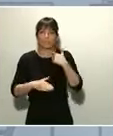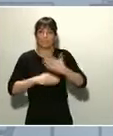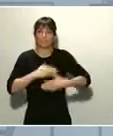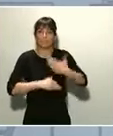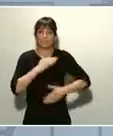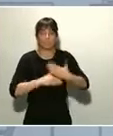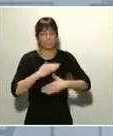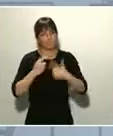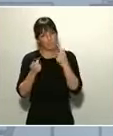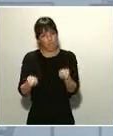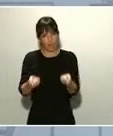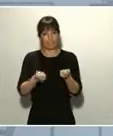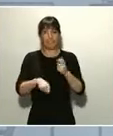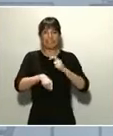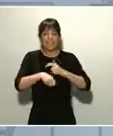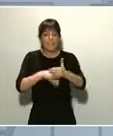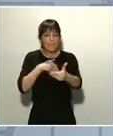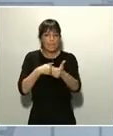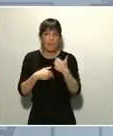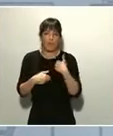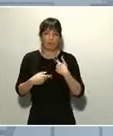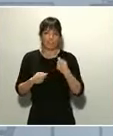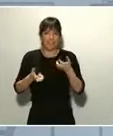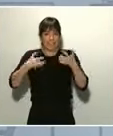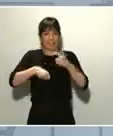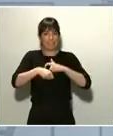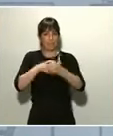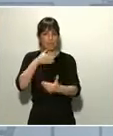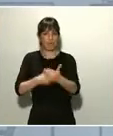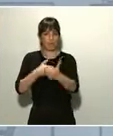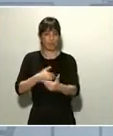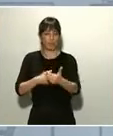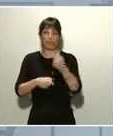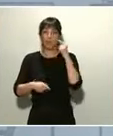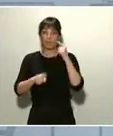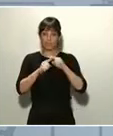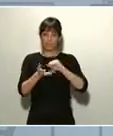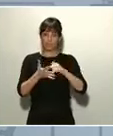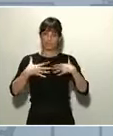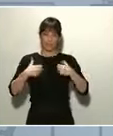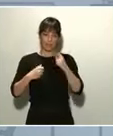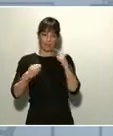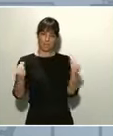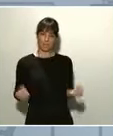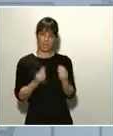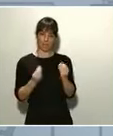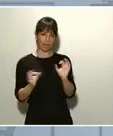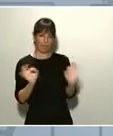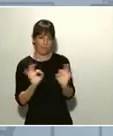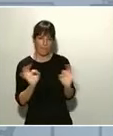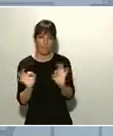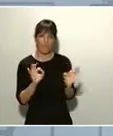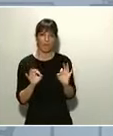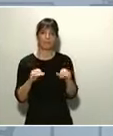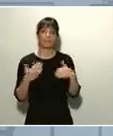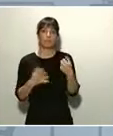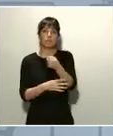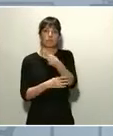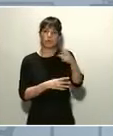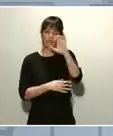ganar tiempo para preparar nuestro sistema sanitario mejor y para lograr resultados científicos.